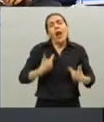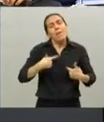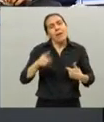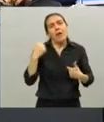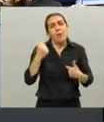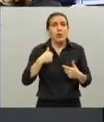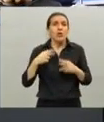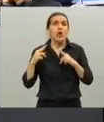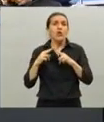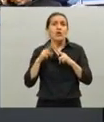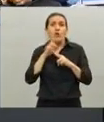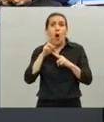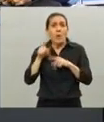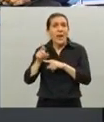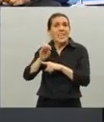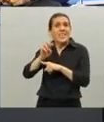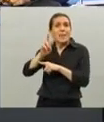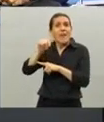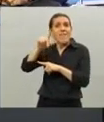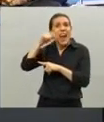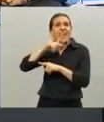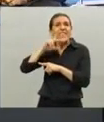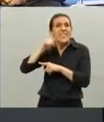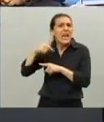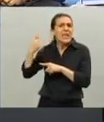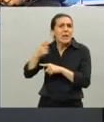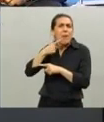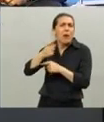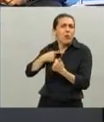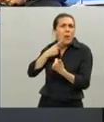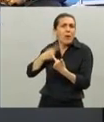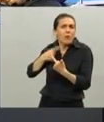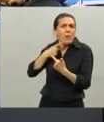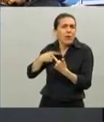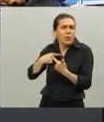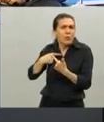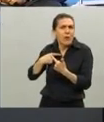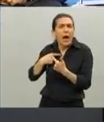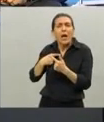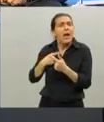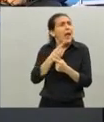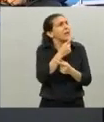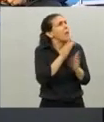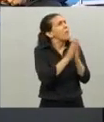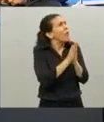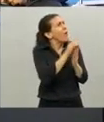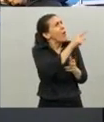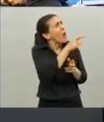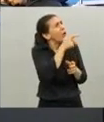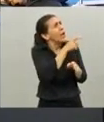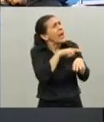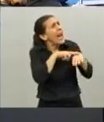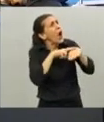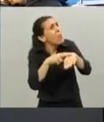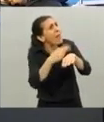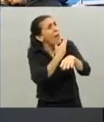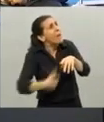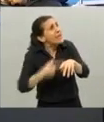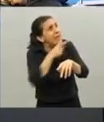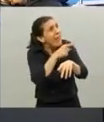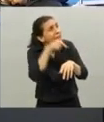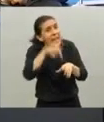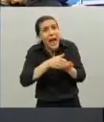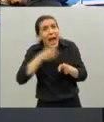pena tengo una sobrina que Valentina me pregunta siempre y me dice recomendale cuando tengas la posibilidad al presidente que en esta etapa